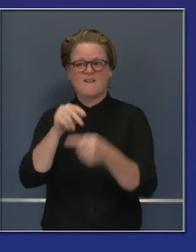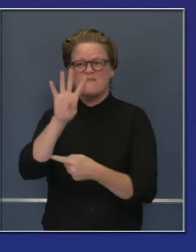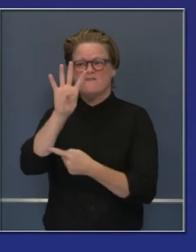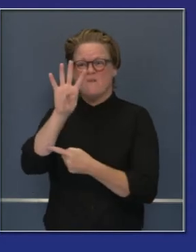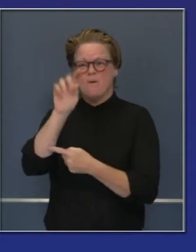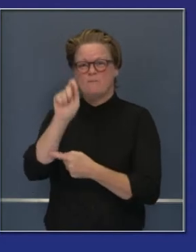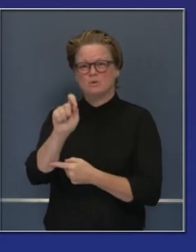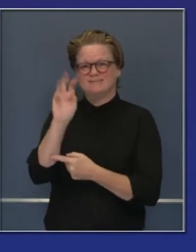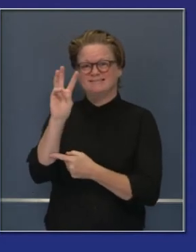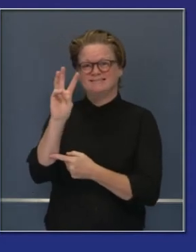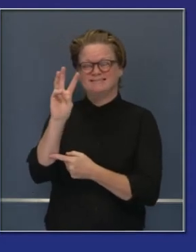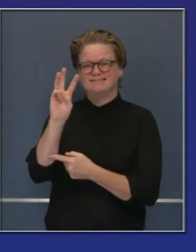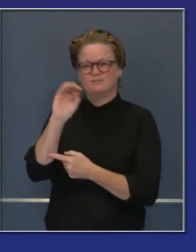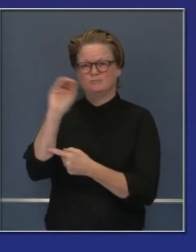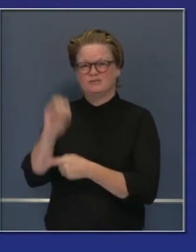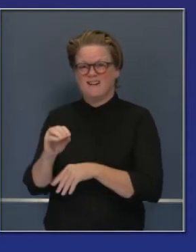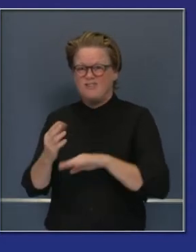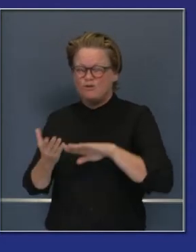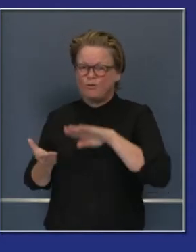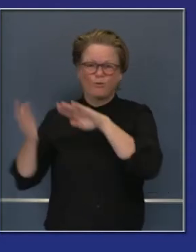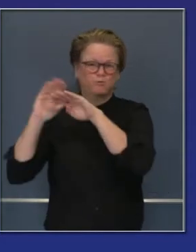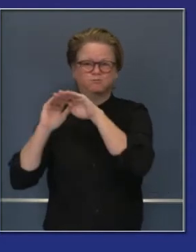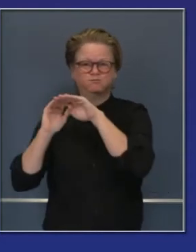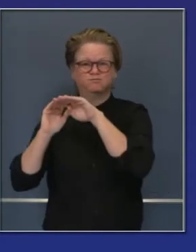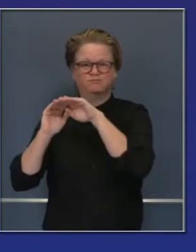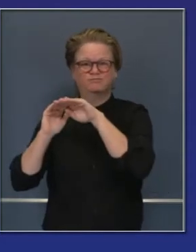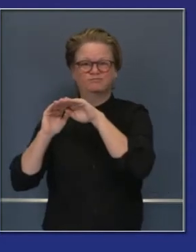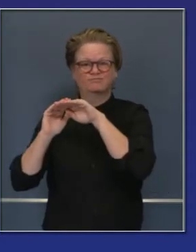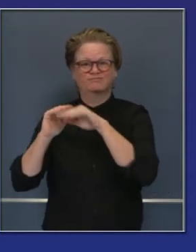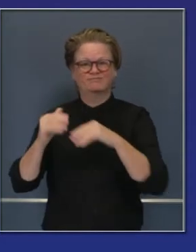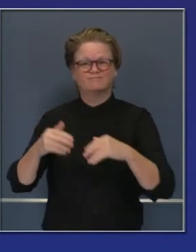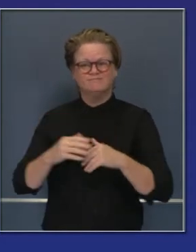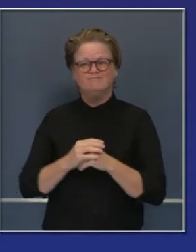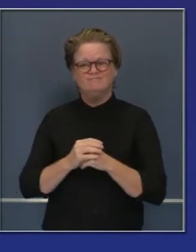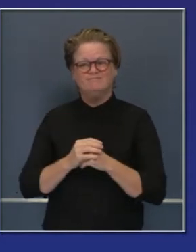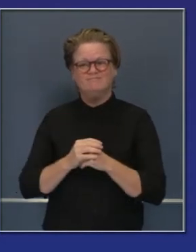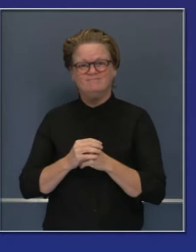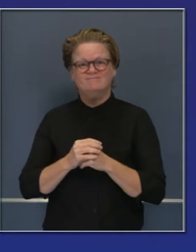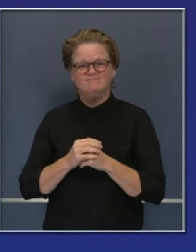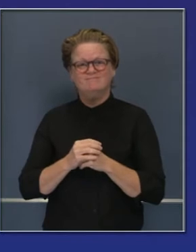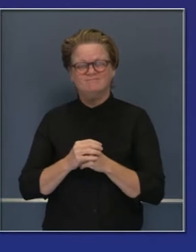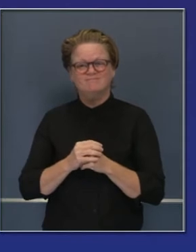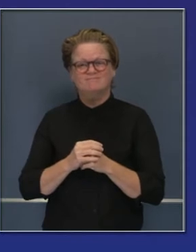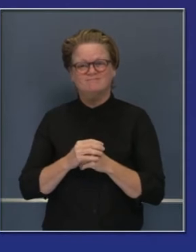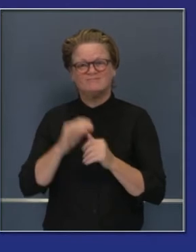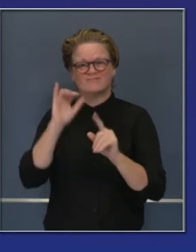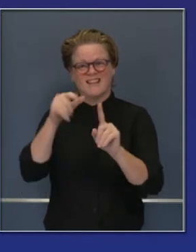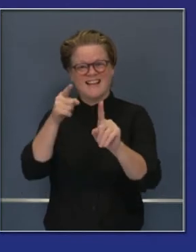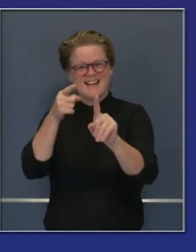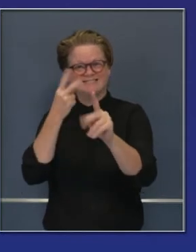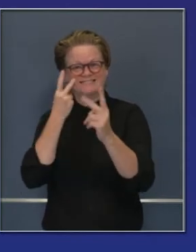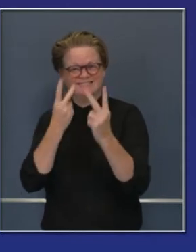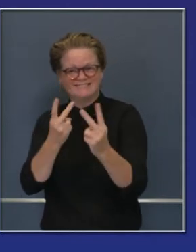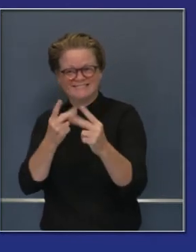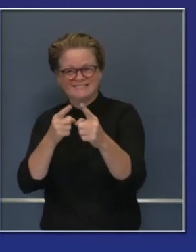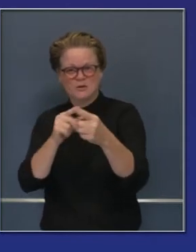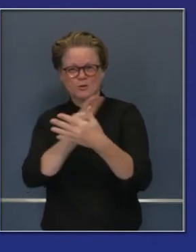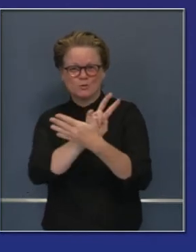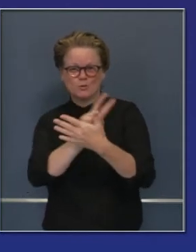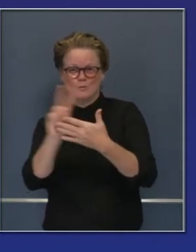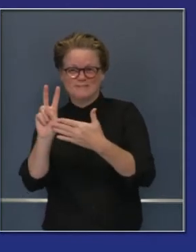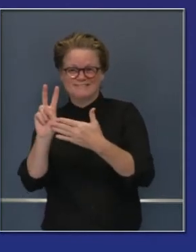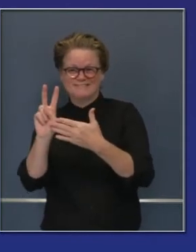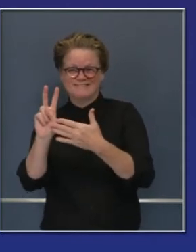un índice de positividad de 4.6% en un periodo de 14 días. Muchos de ustedes ya conocen esta transparencia.